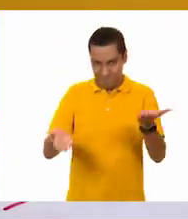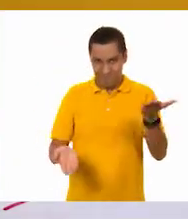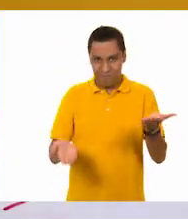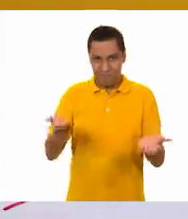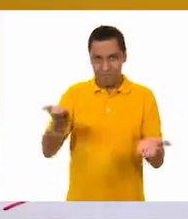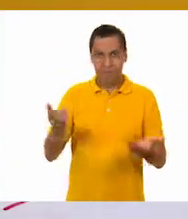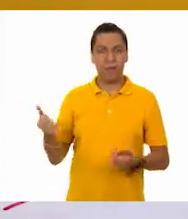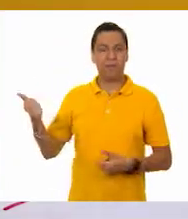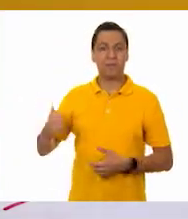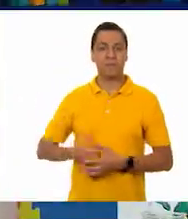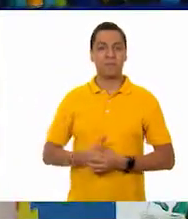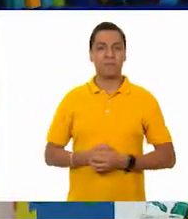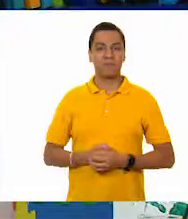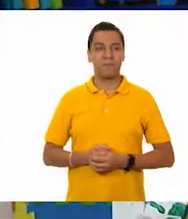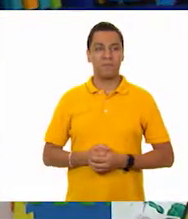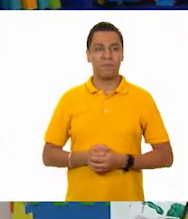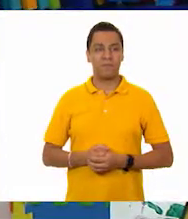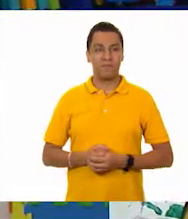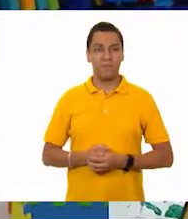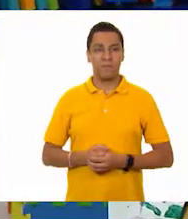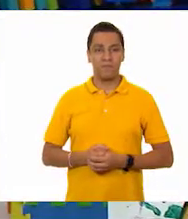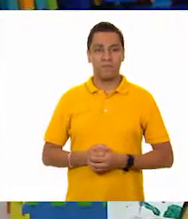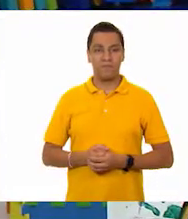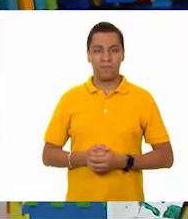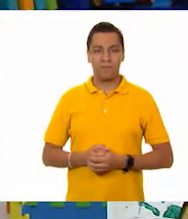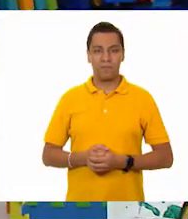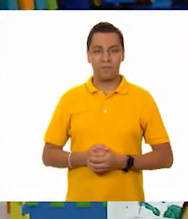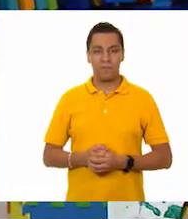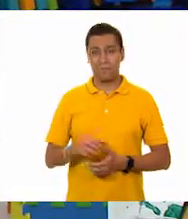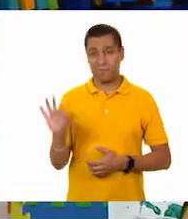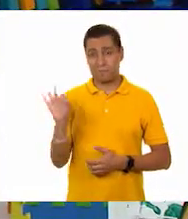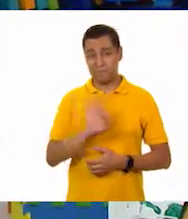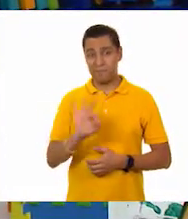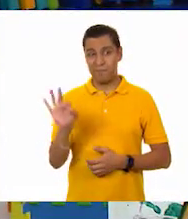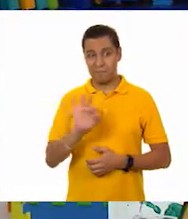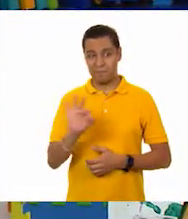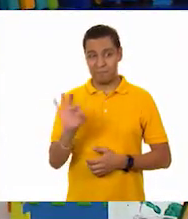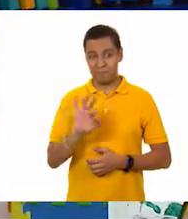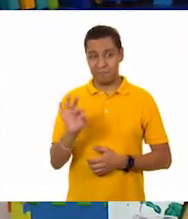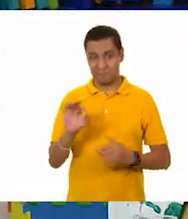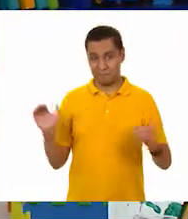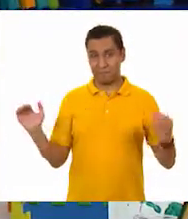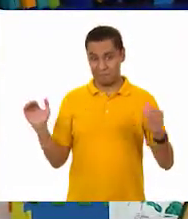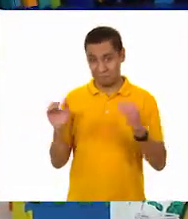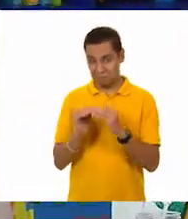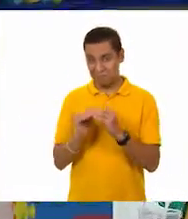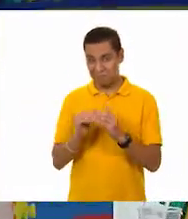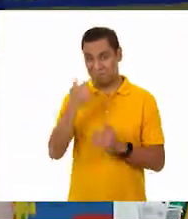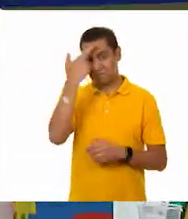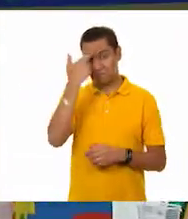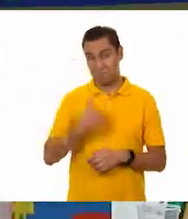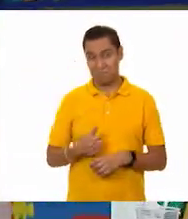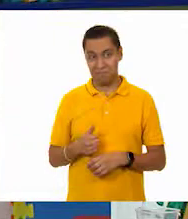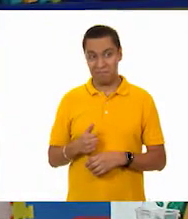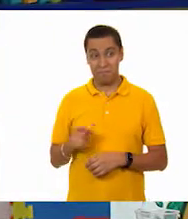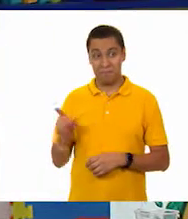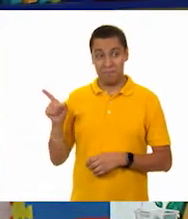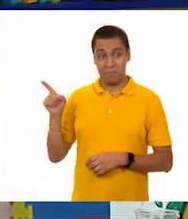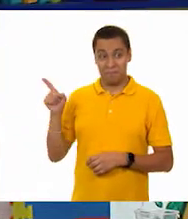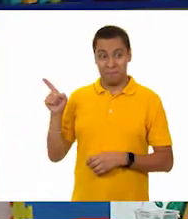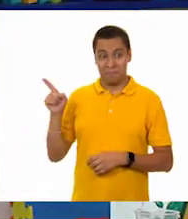balanza, exacto. Pero, sí, es probable que tengas esta ocasión. Mira,